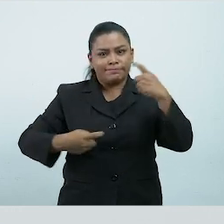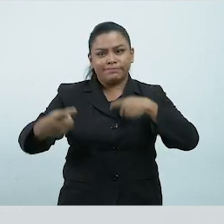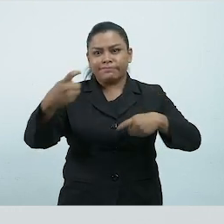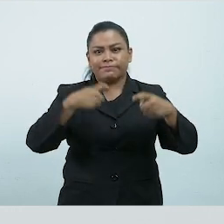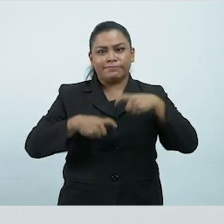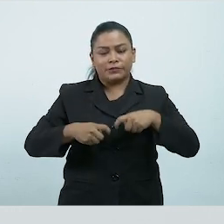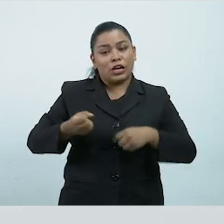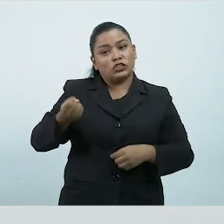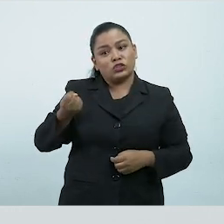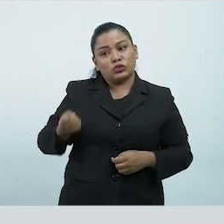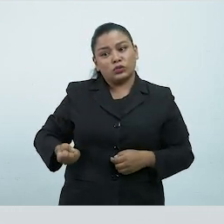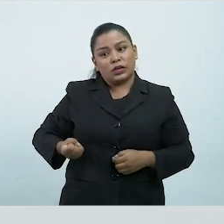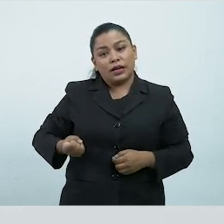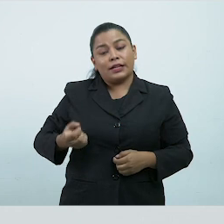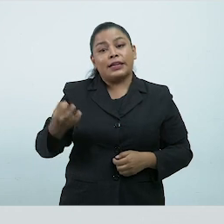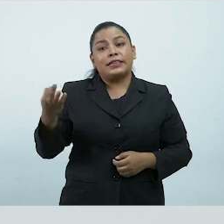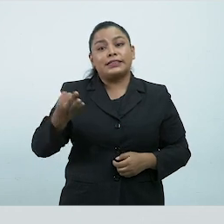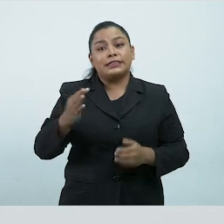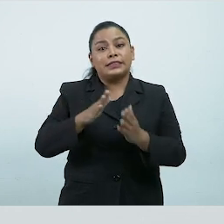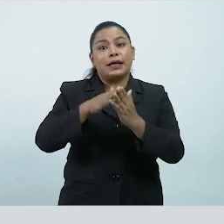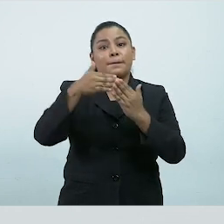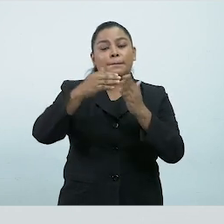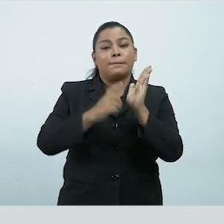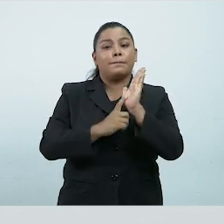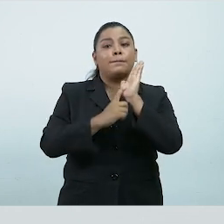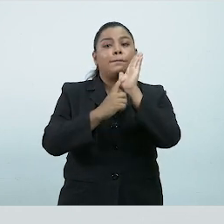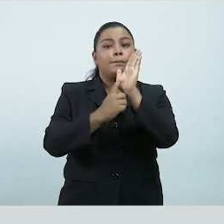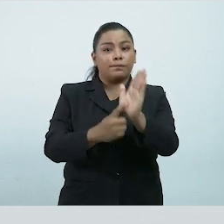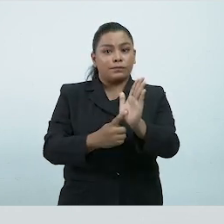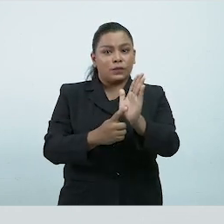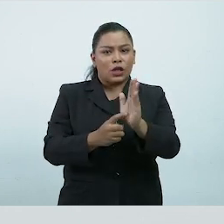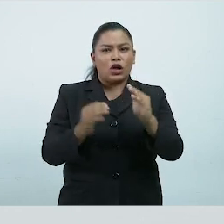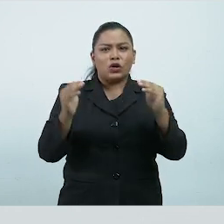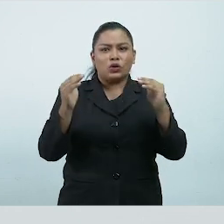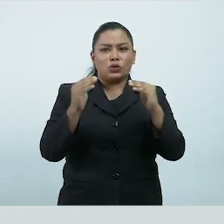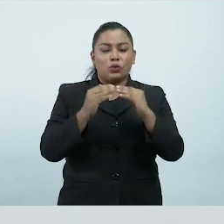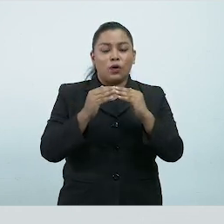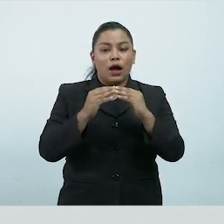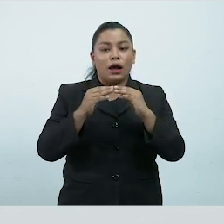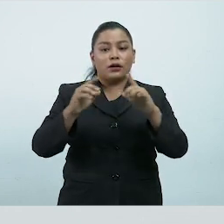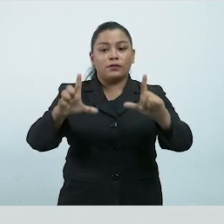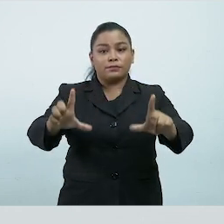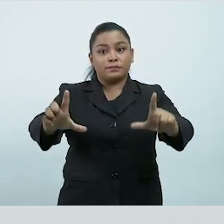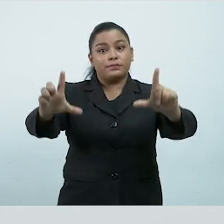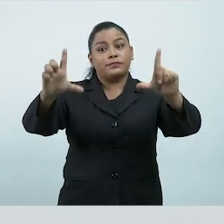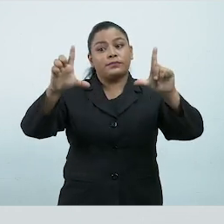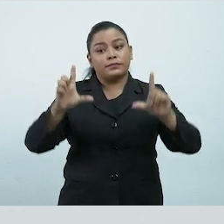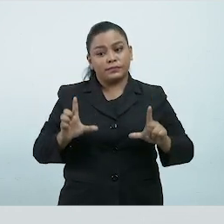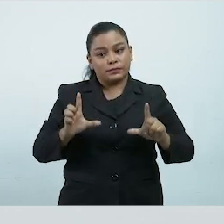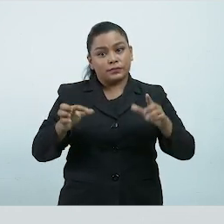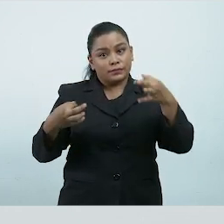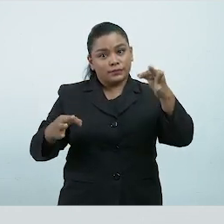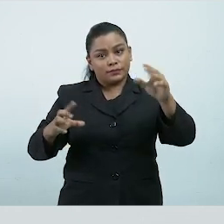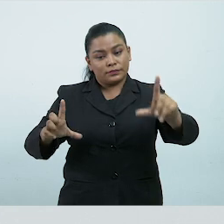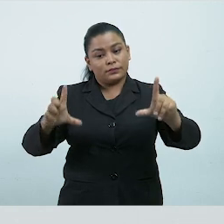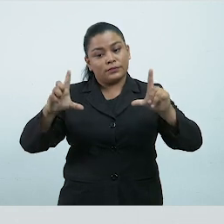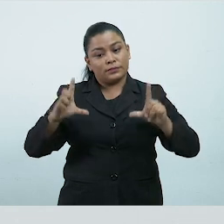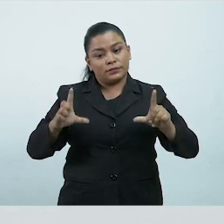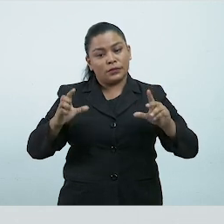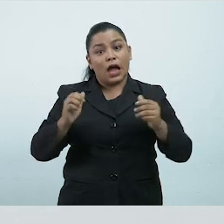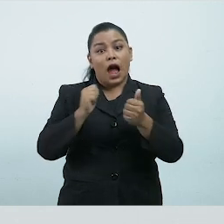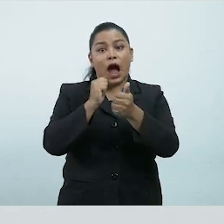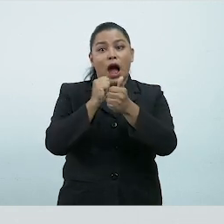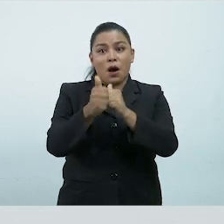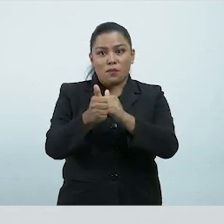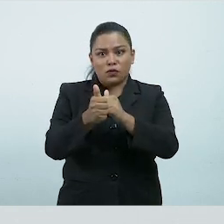sin la previa presentación del plan, además de la obtención del certificado de aprobación y el seguimiento